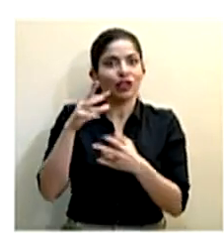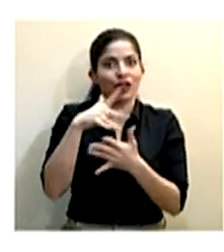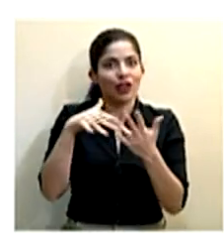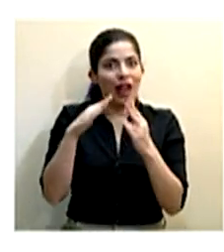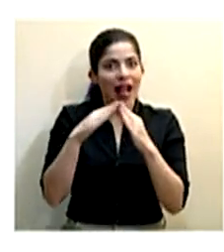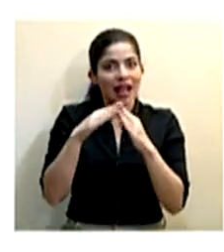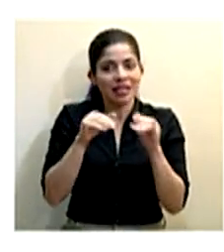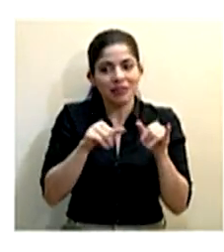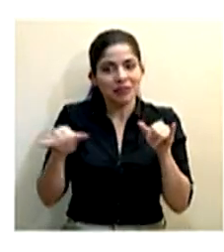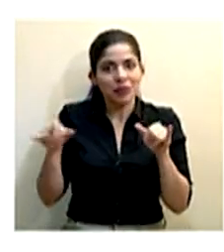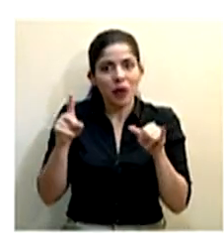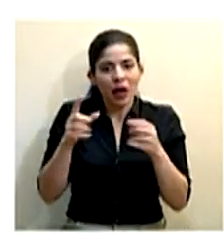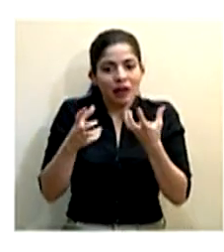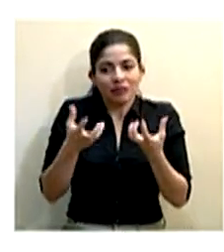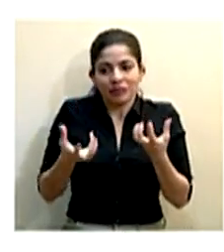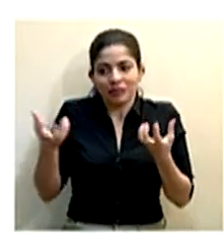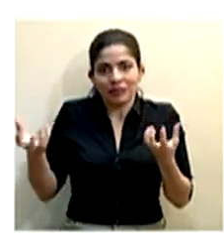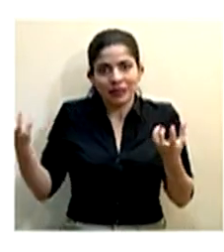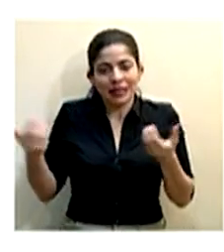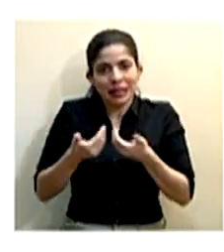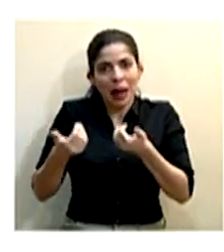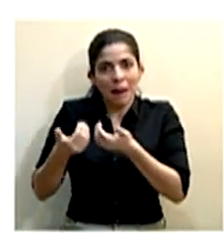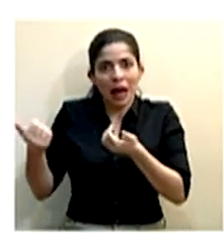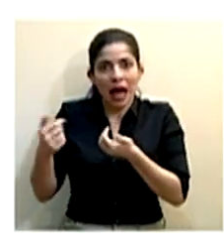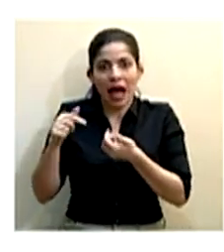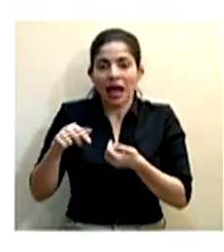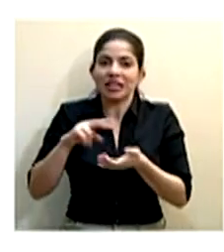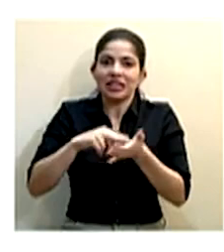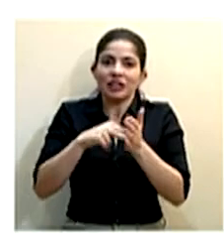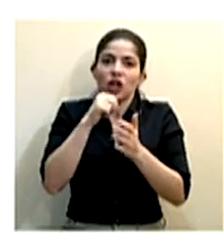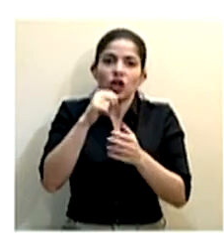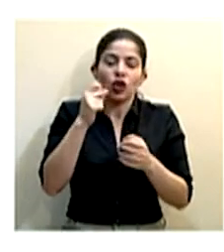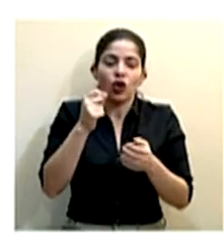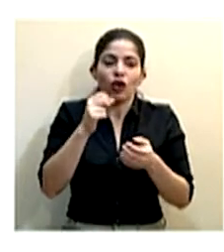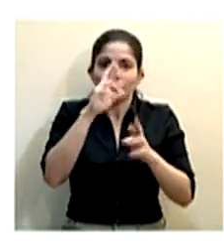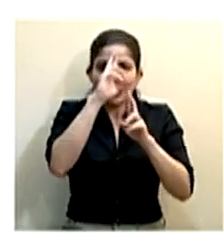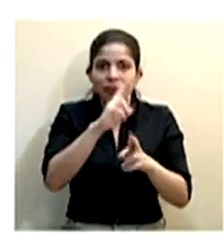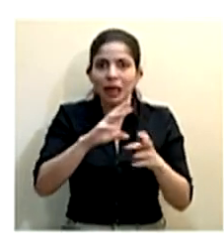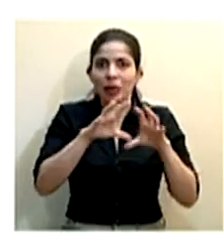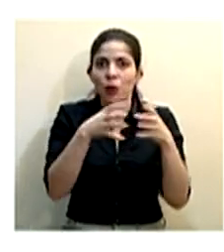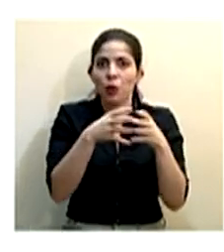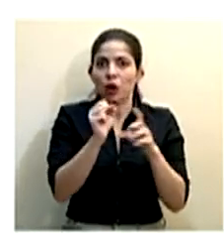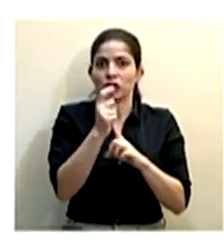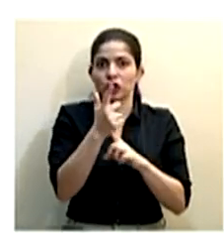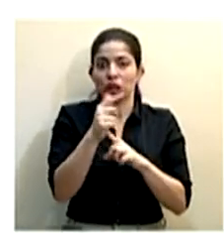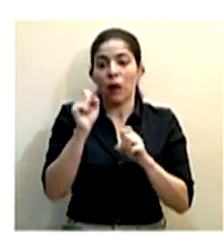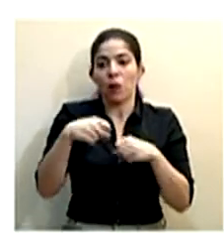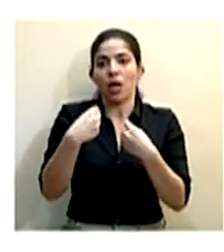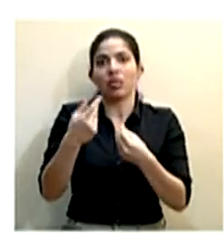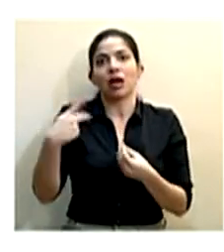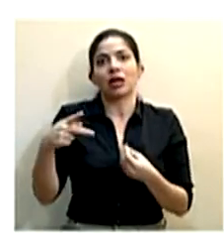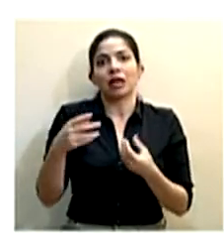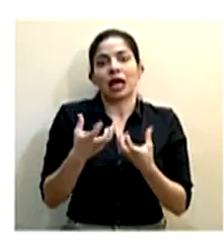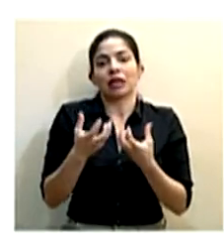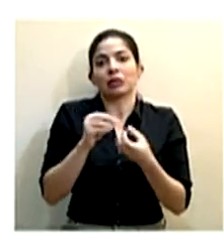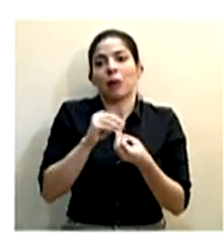porque entonces de verdad que no se está cumpliendo el precepto de la burbuja social y ponemos en riesgo de que se multipliquen los casos.